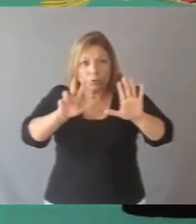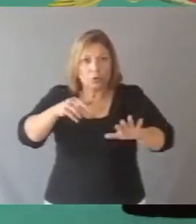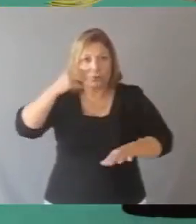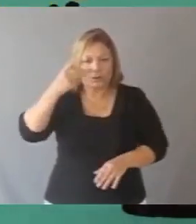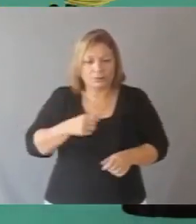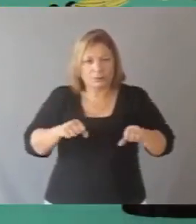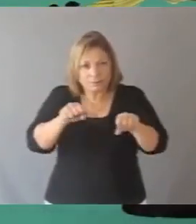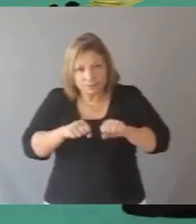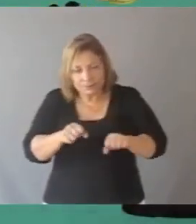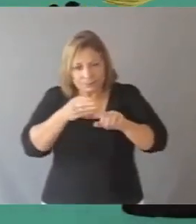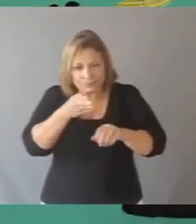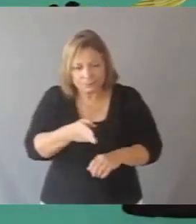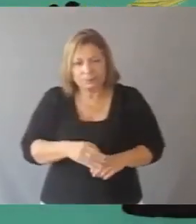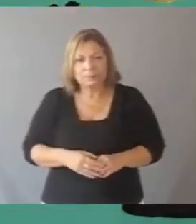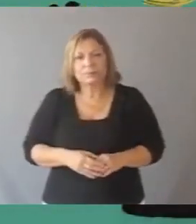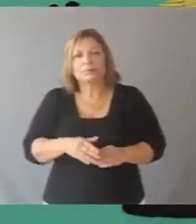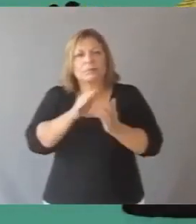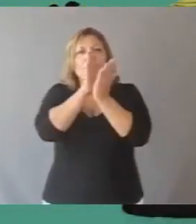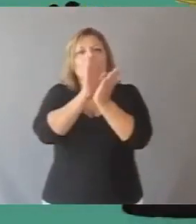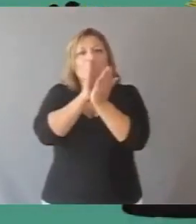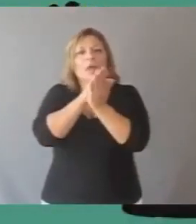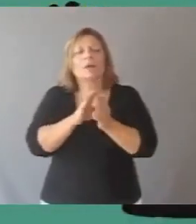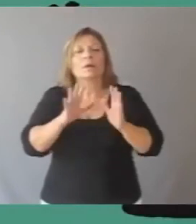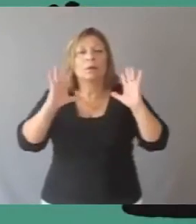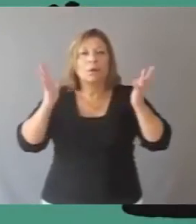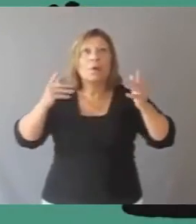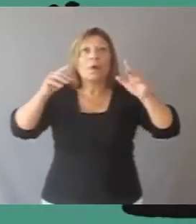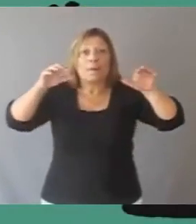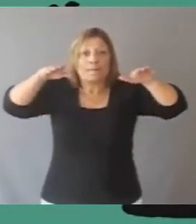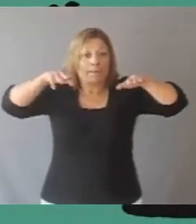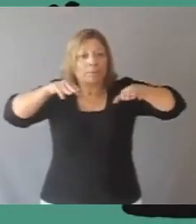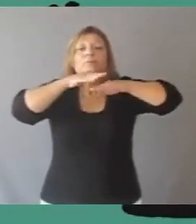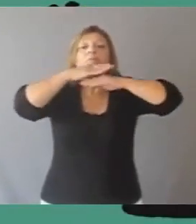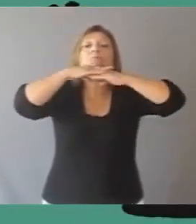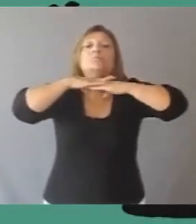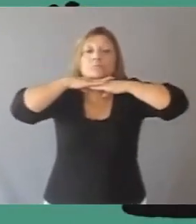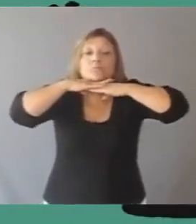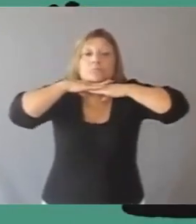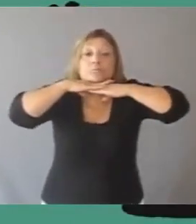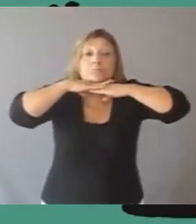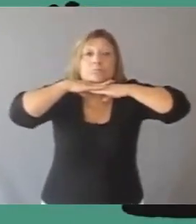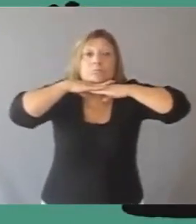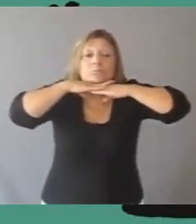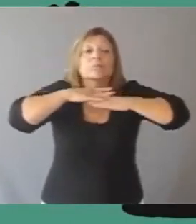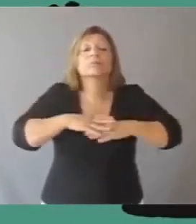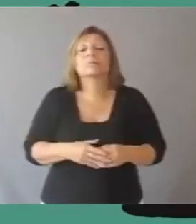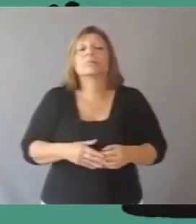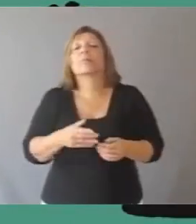marineros se acercó de nuevo al dique. Los yacarés se treparon entonces por los troncos y asomaron la cabeza del otro lado.